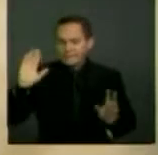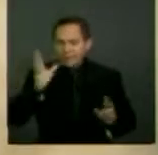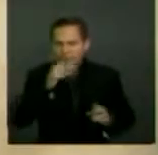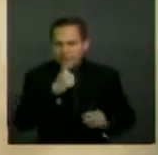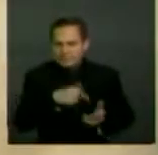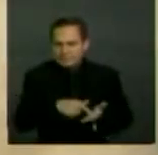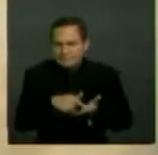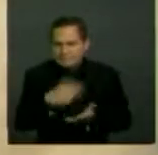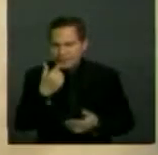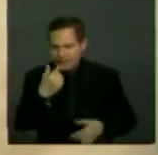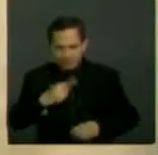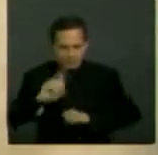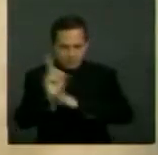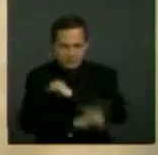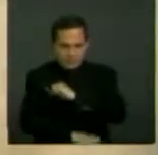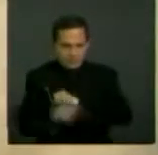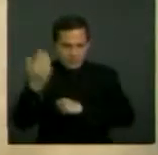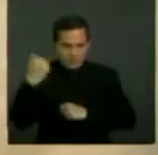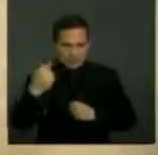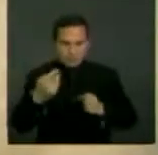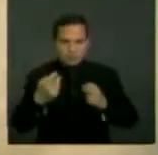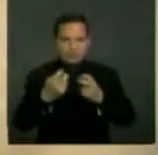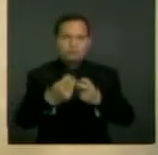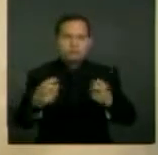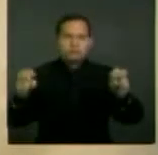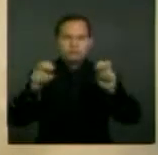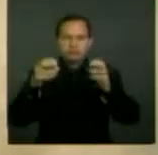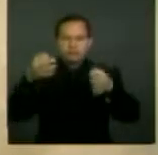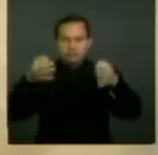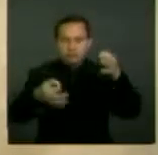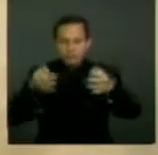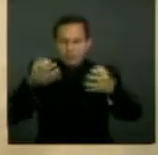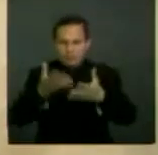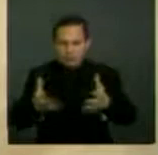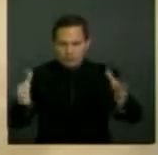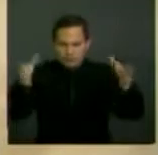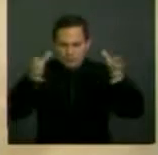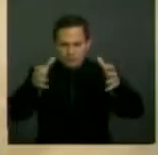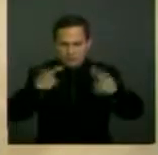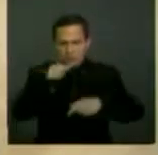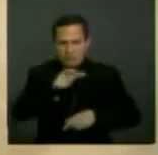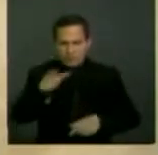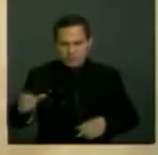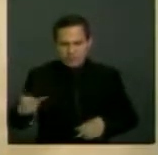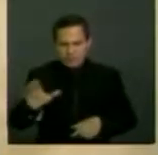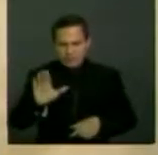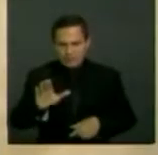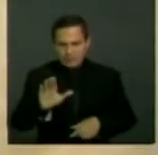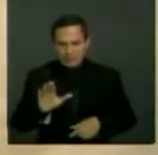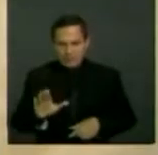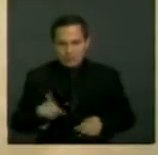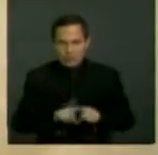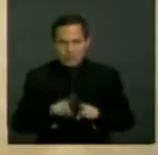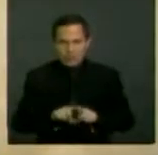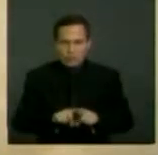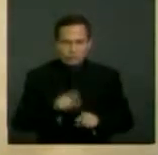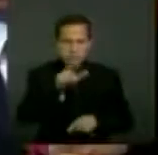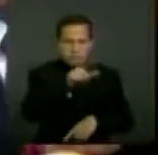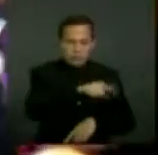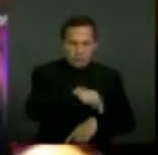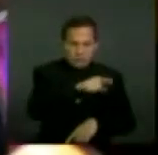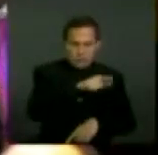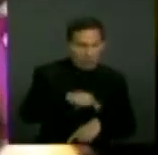penales comparados a analizados por el Congreso incluían penalización de discriminación contra personas con